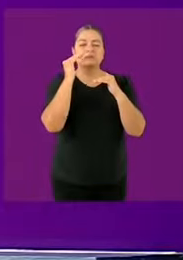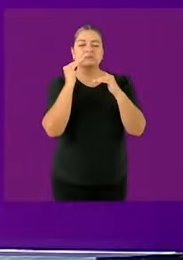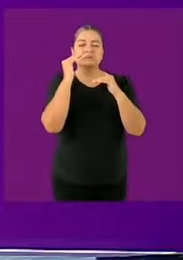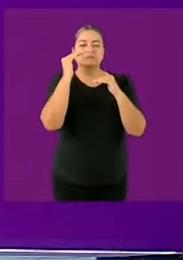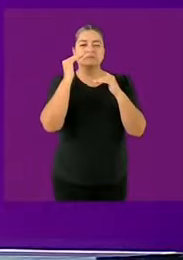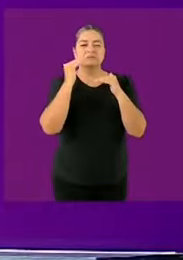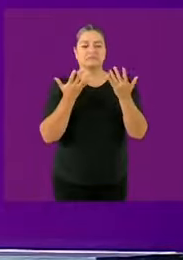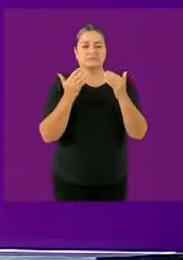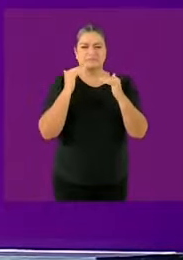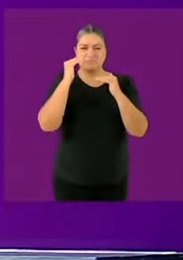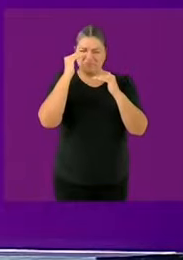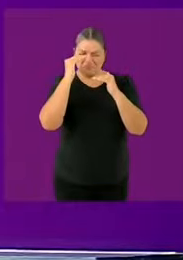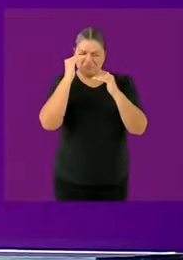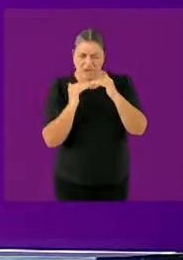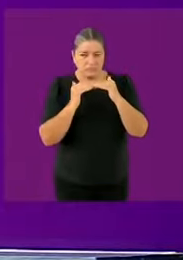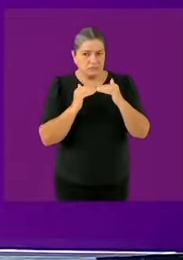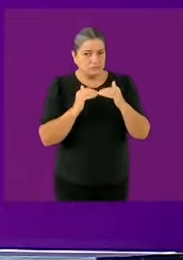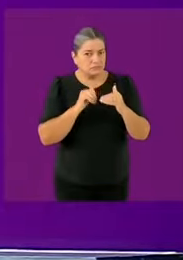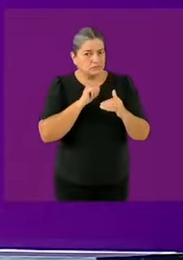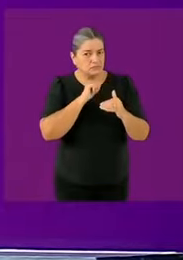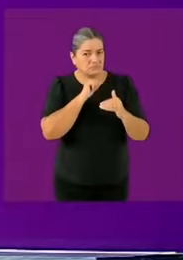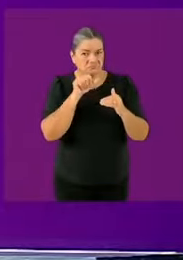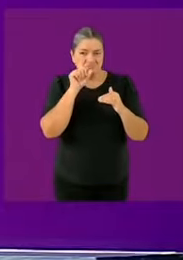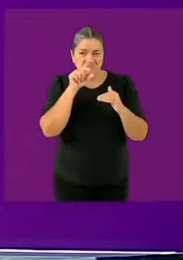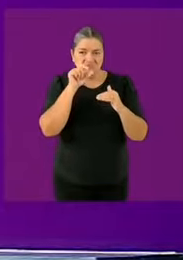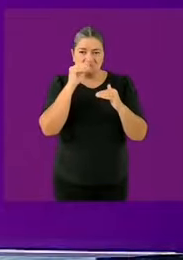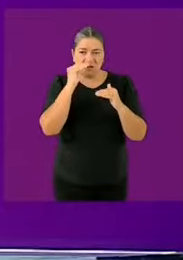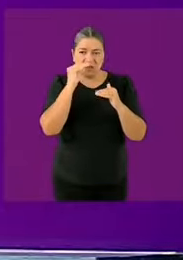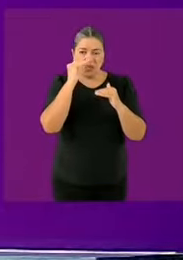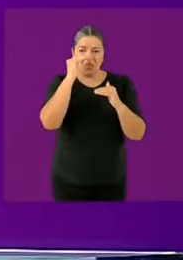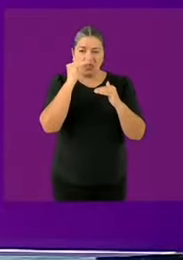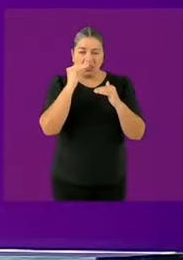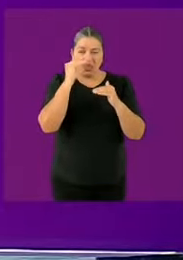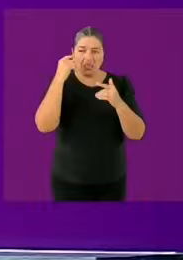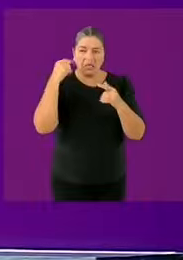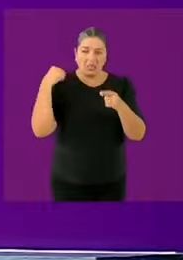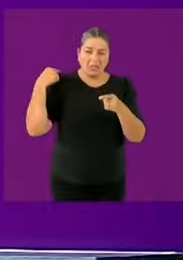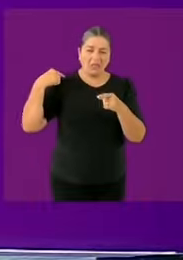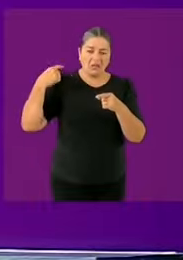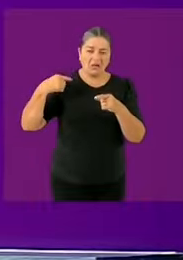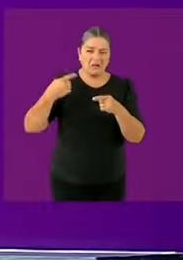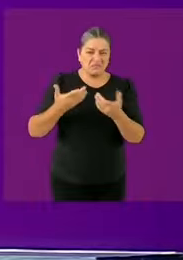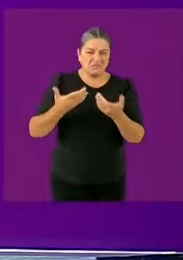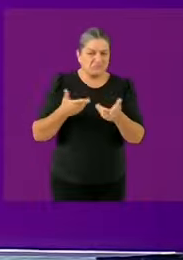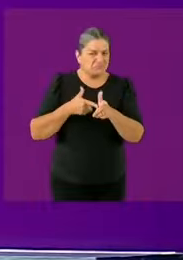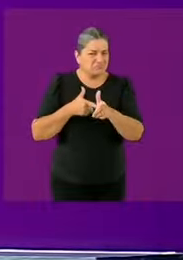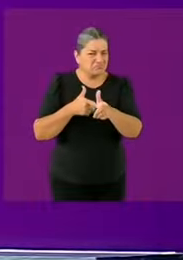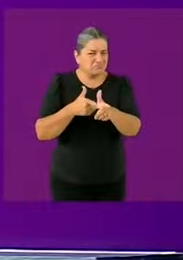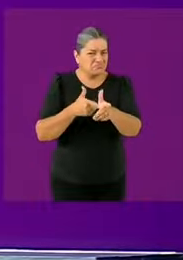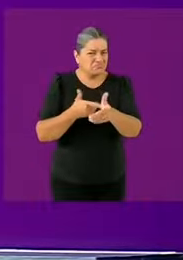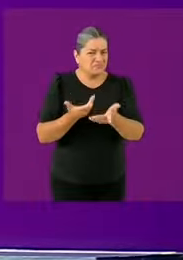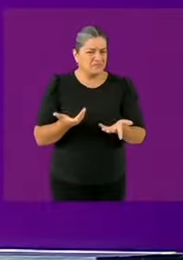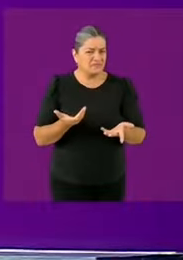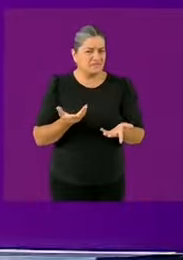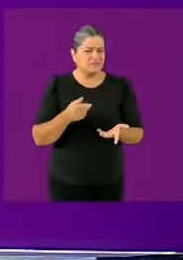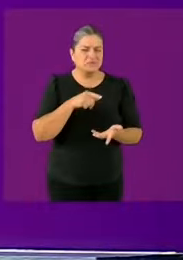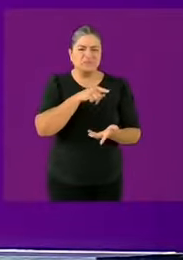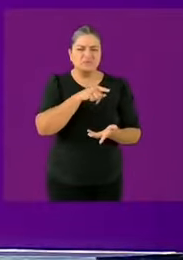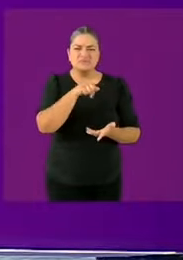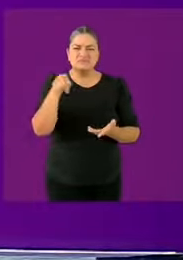concretamente, mencionaban el tema del INAI, qué proponen hacer de una vez por todos para que los ciudadanos pues justamente